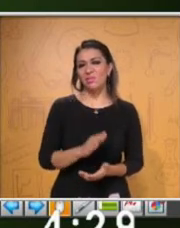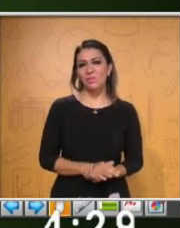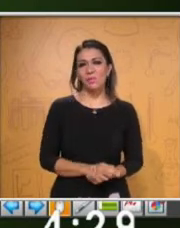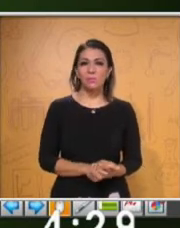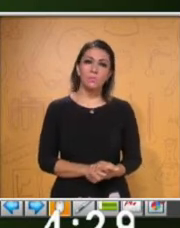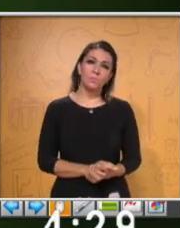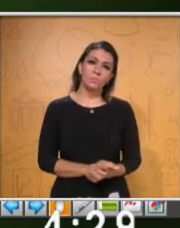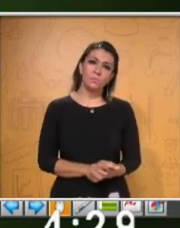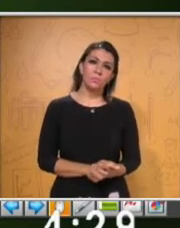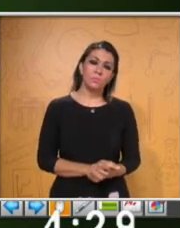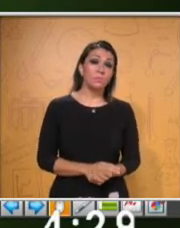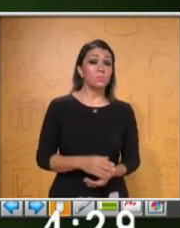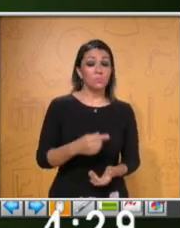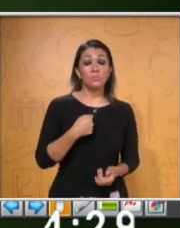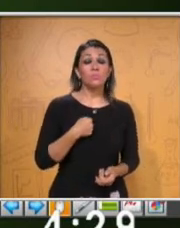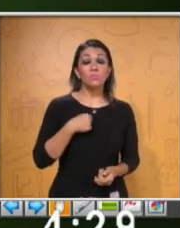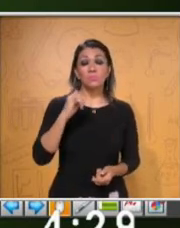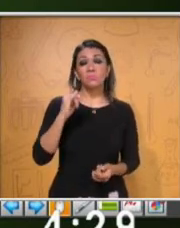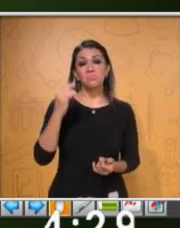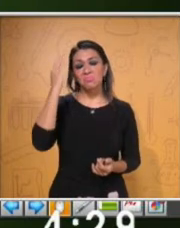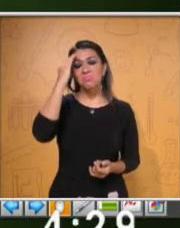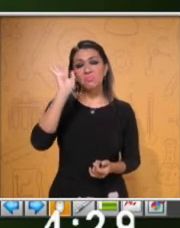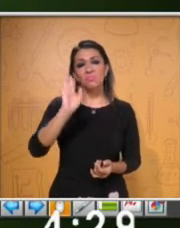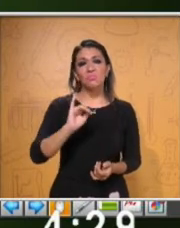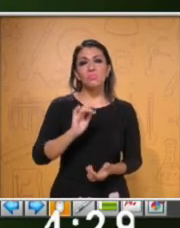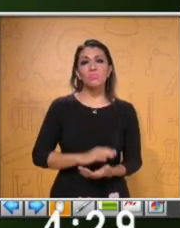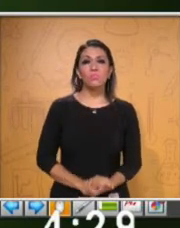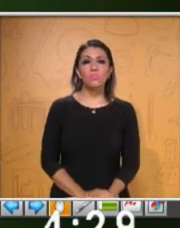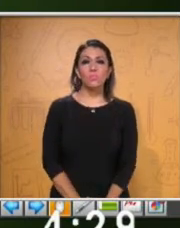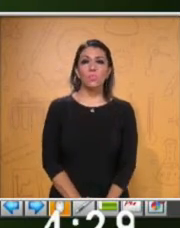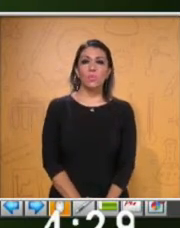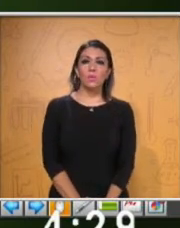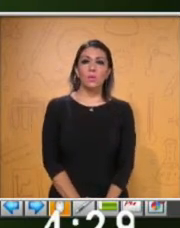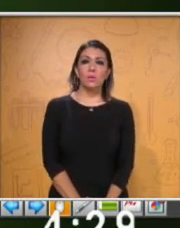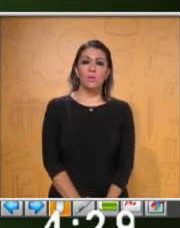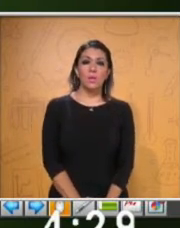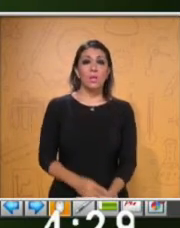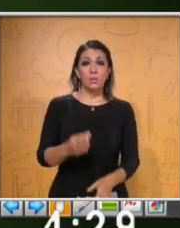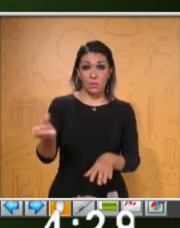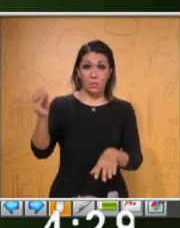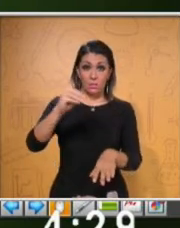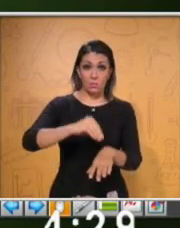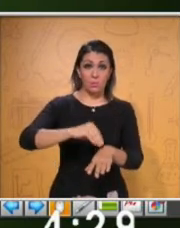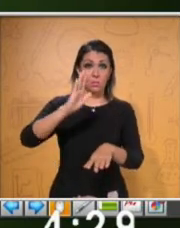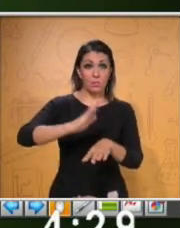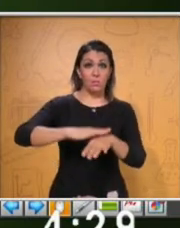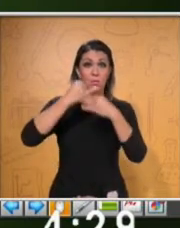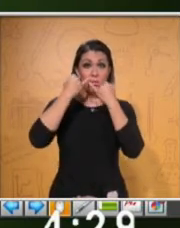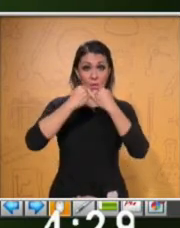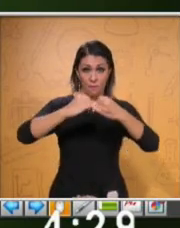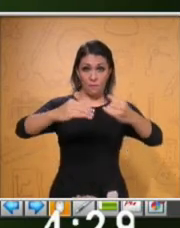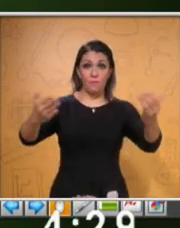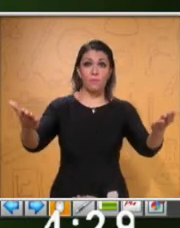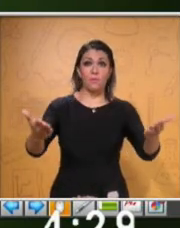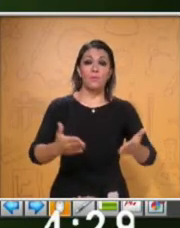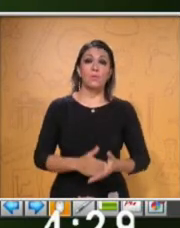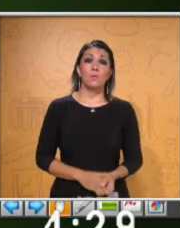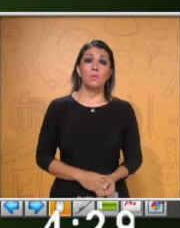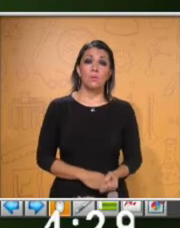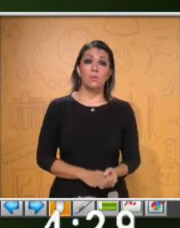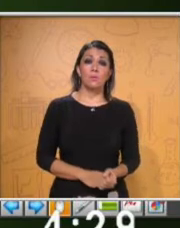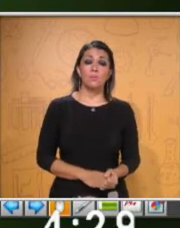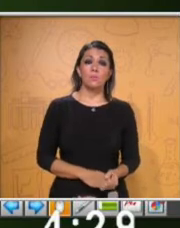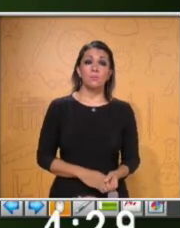think. Eso es lo que pienso. Para agregar información. Add an information. I'd like to